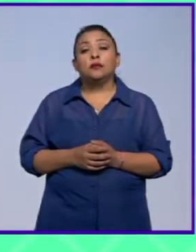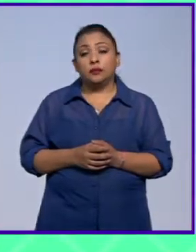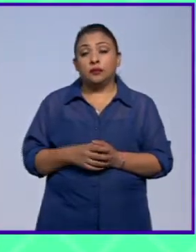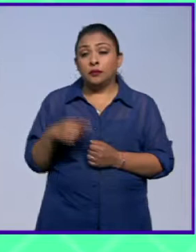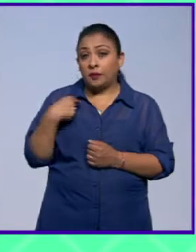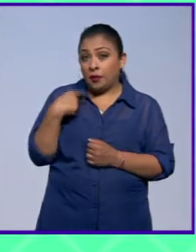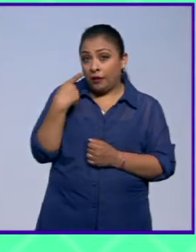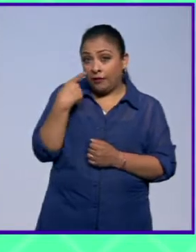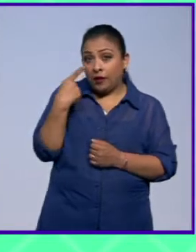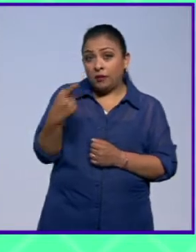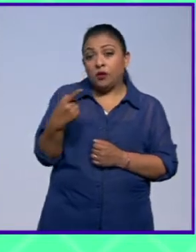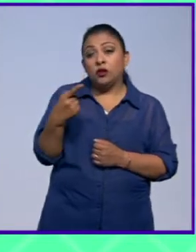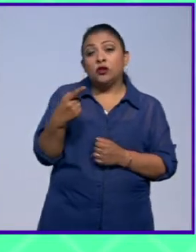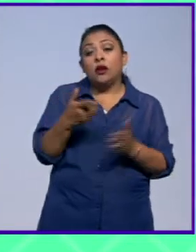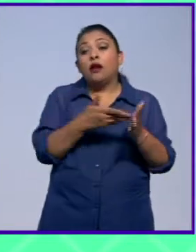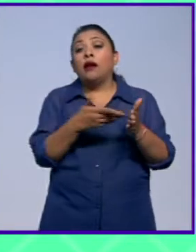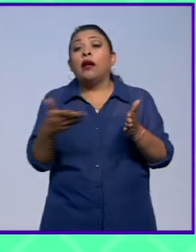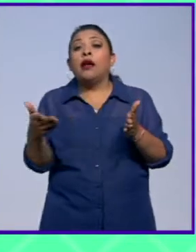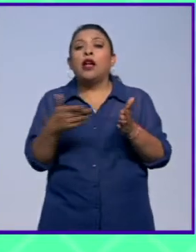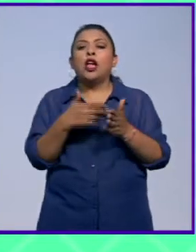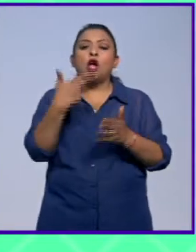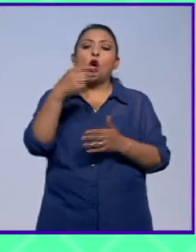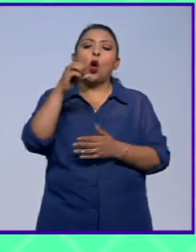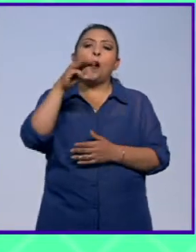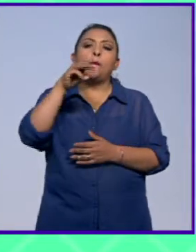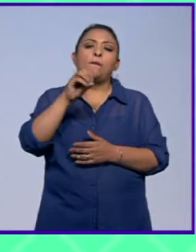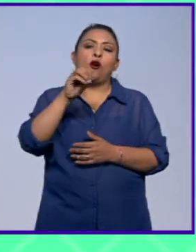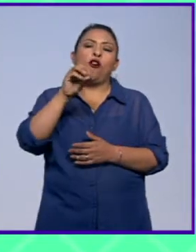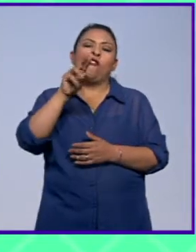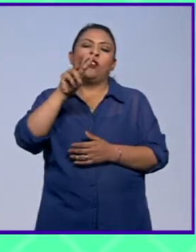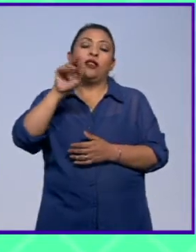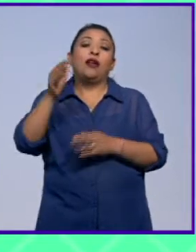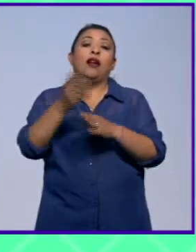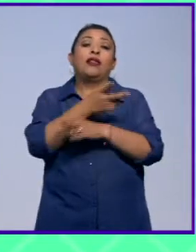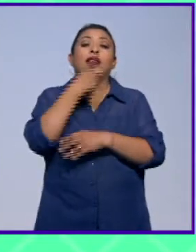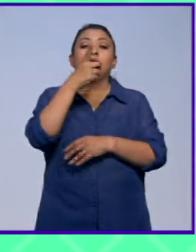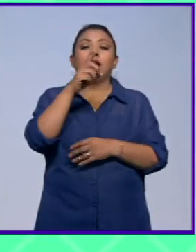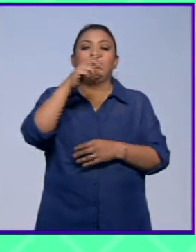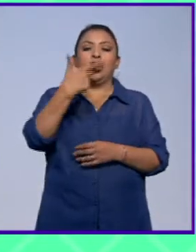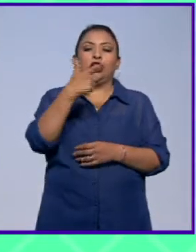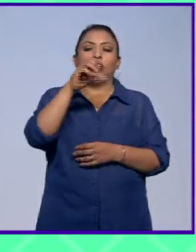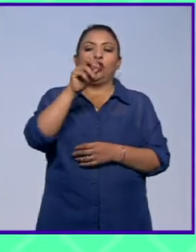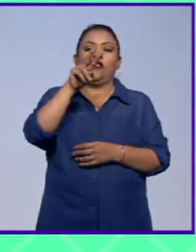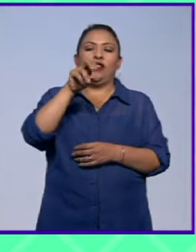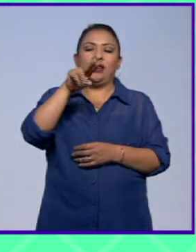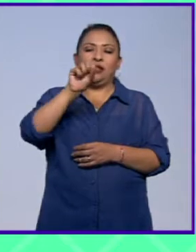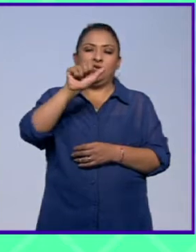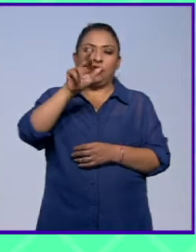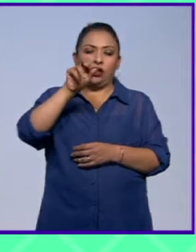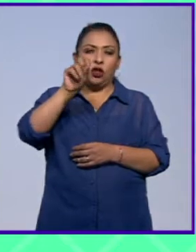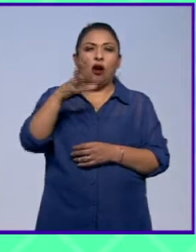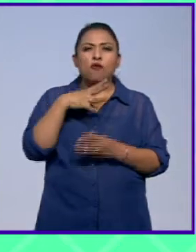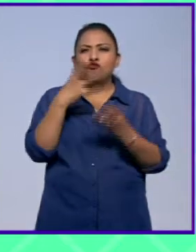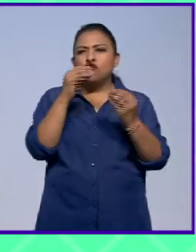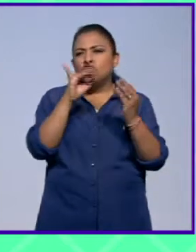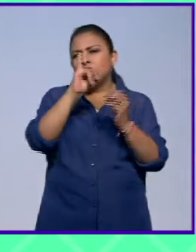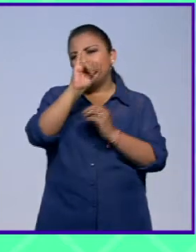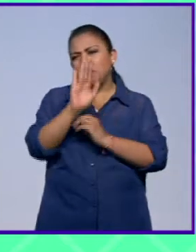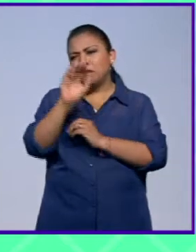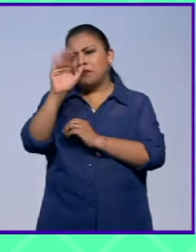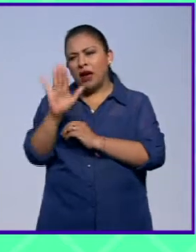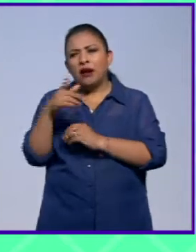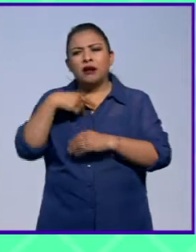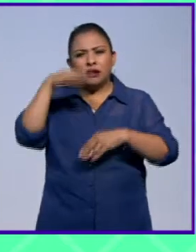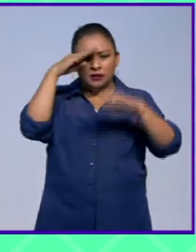Vivimos la época del homo vivens que hubiera anticipado Giovanni Sartori, rodeados de imágenes y